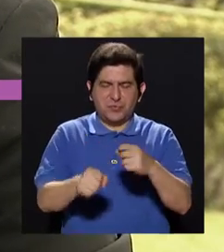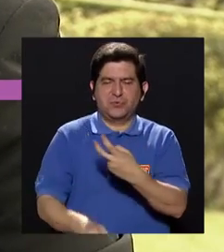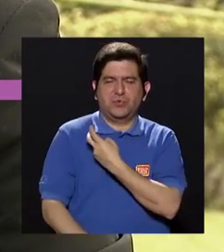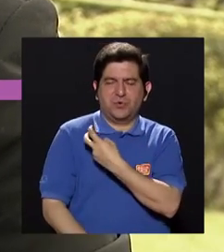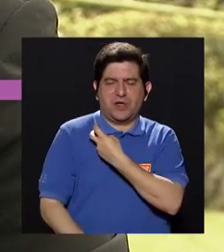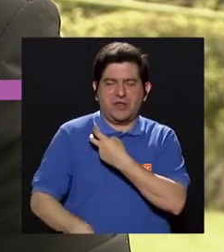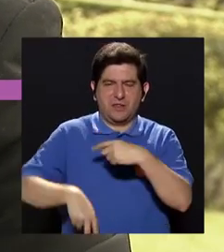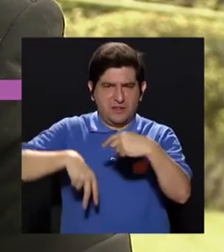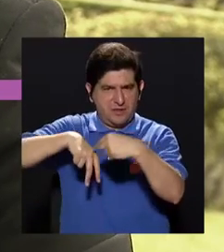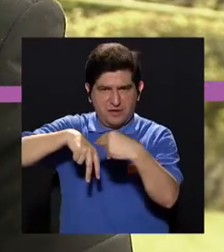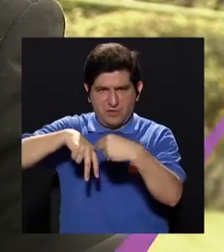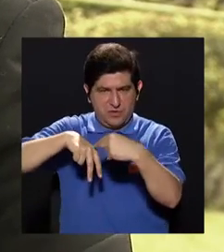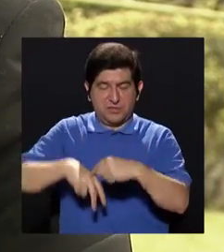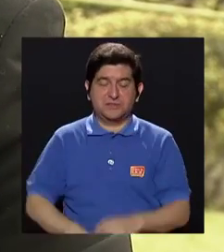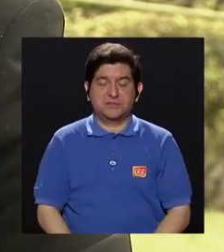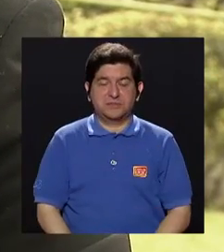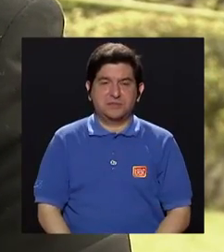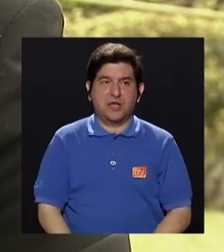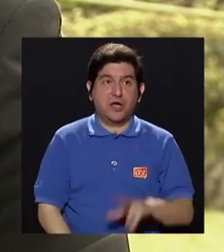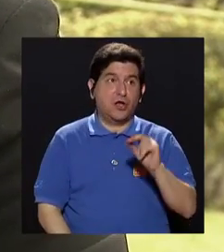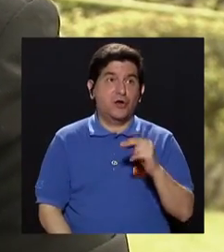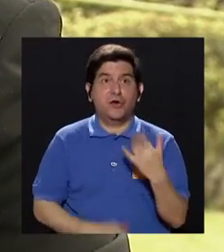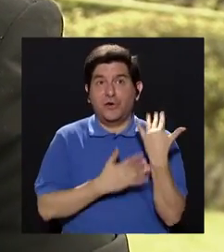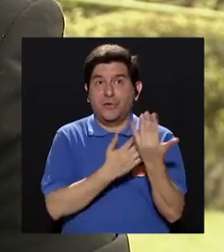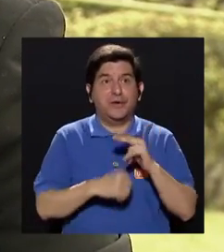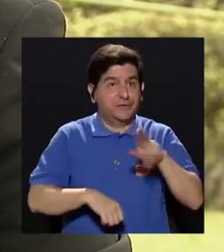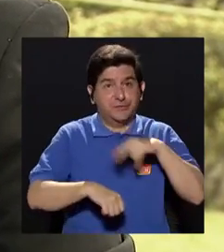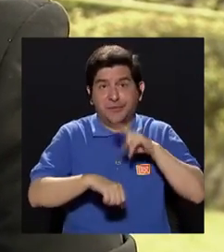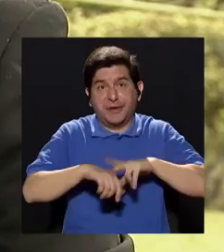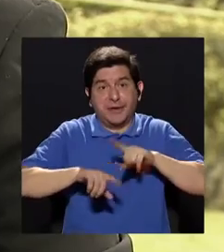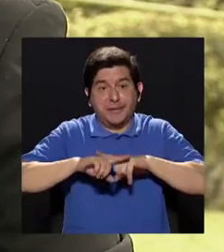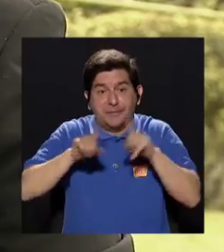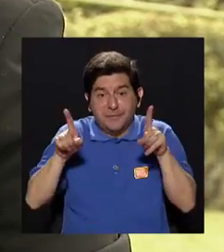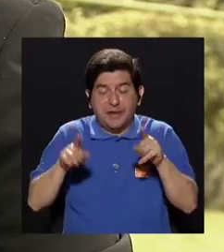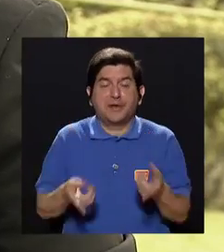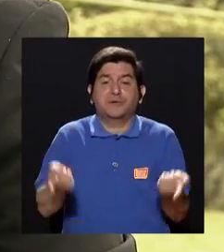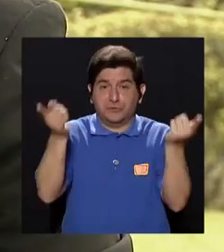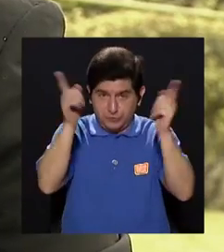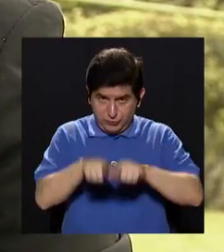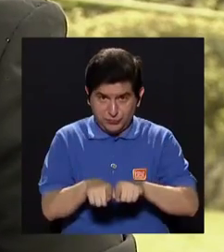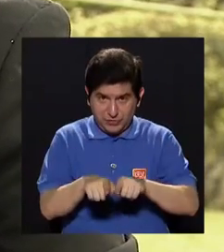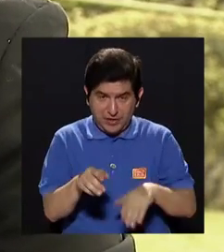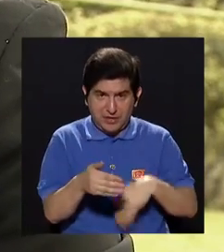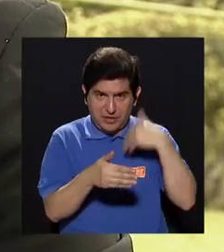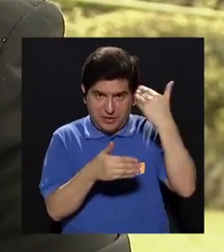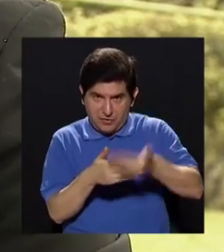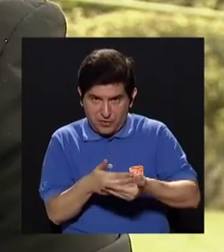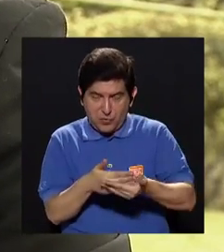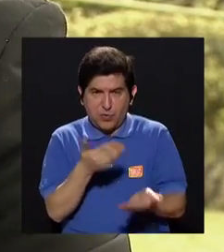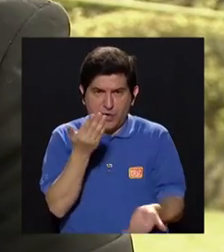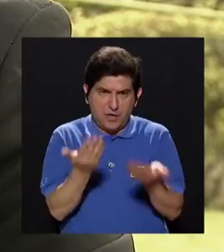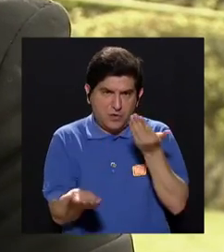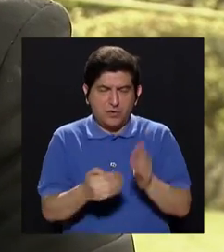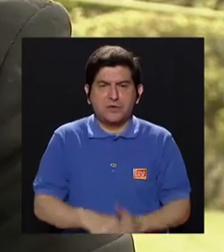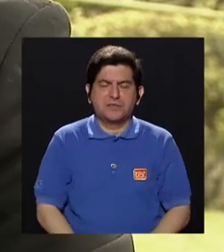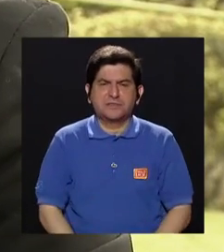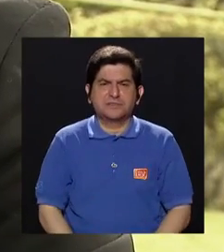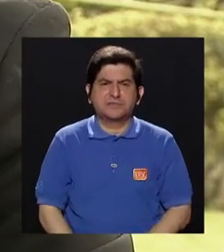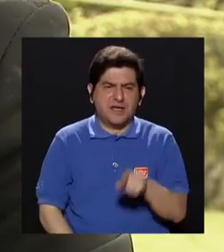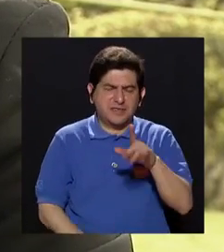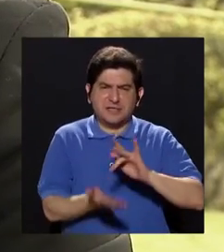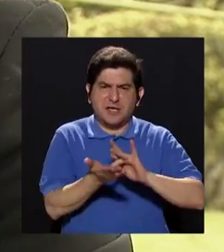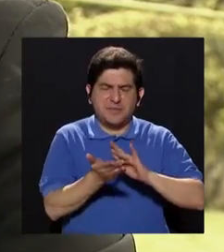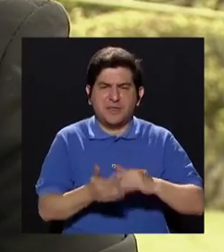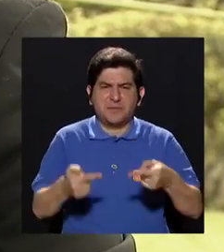esperemos que no sea tan, debería ser menos común de lo que a veces es, pero cuando hay esa fractura, posteriormente vendrán tal vez al analgésicos, a